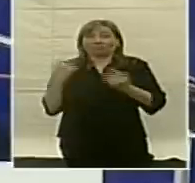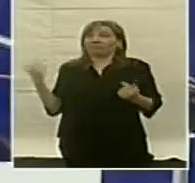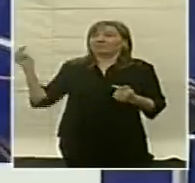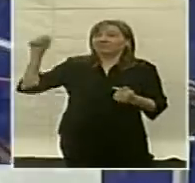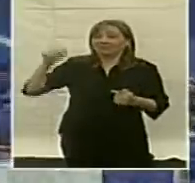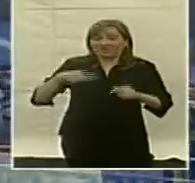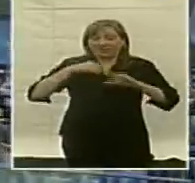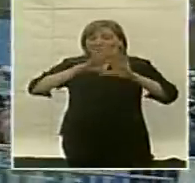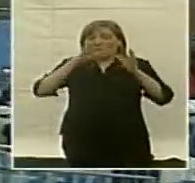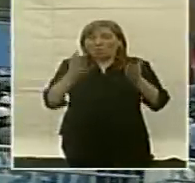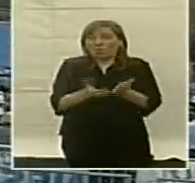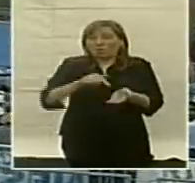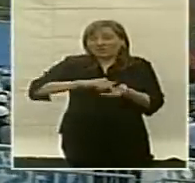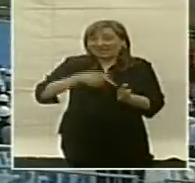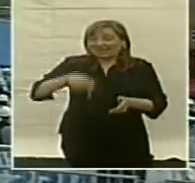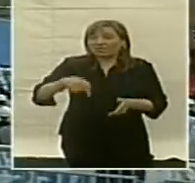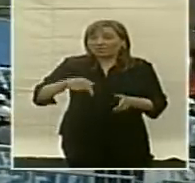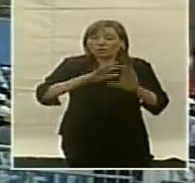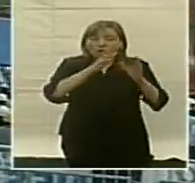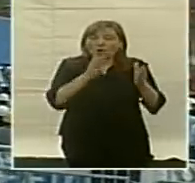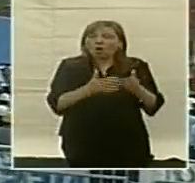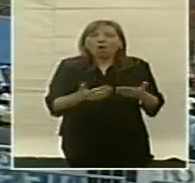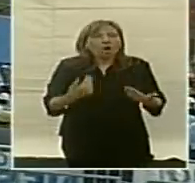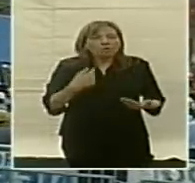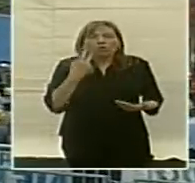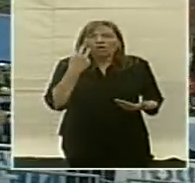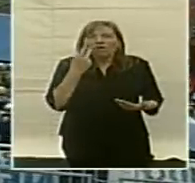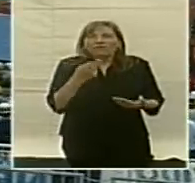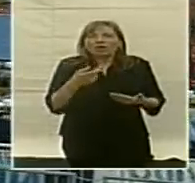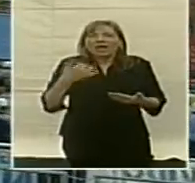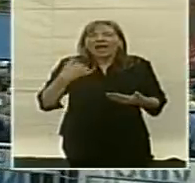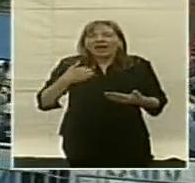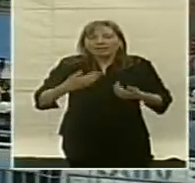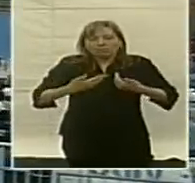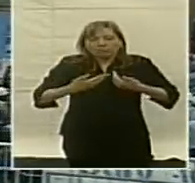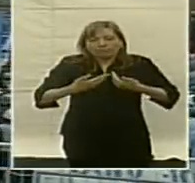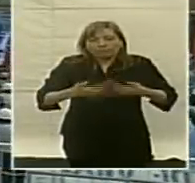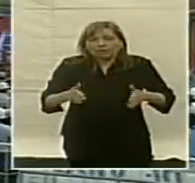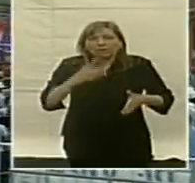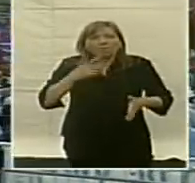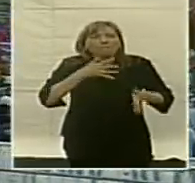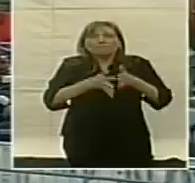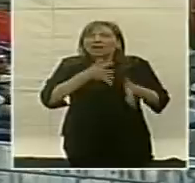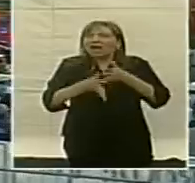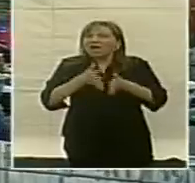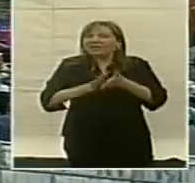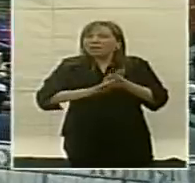central nuclear, como que estamos poniendo en marcha una maquinaria